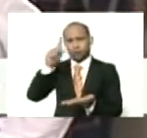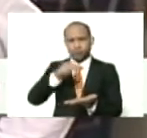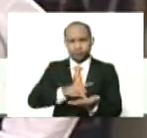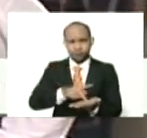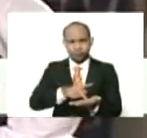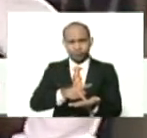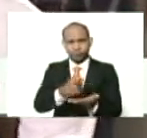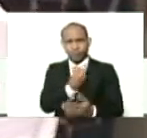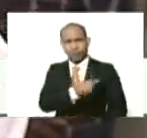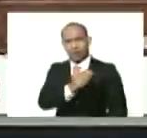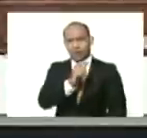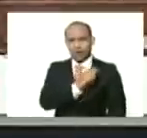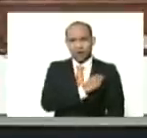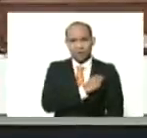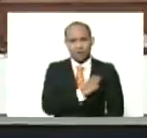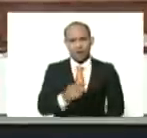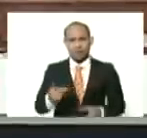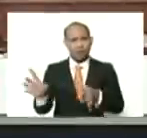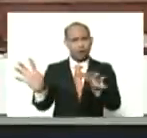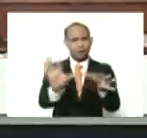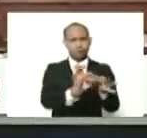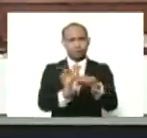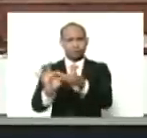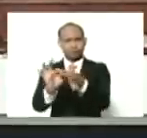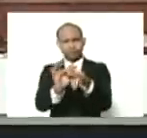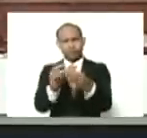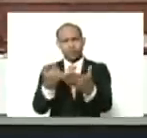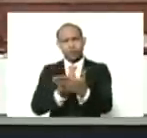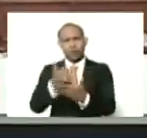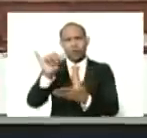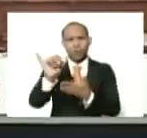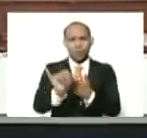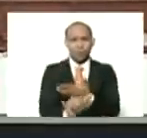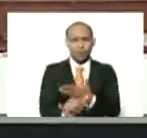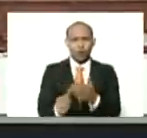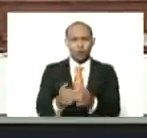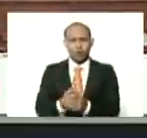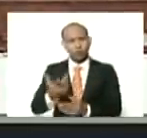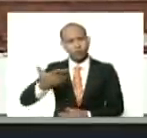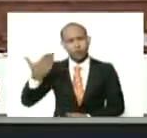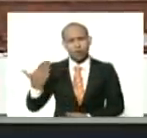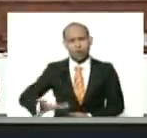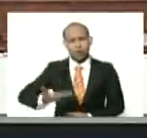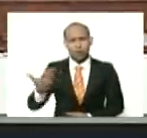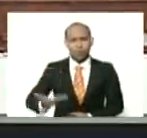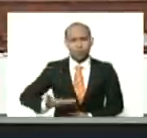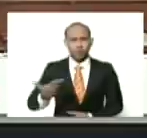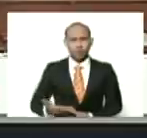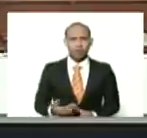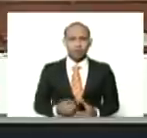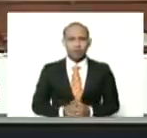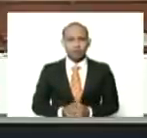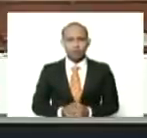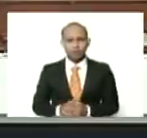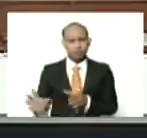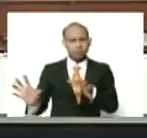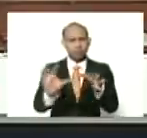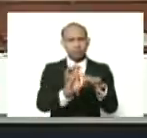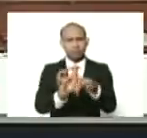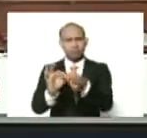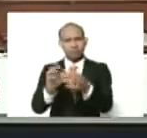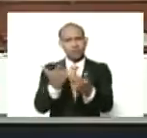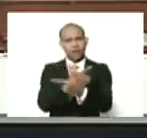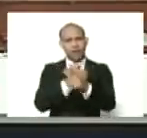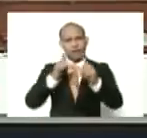Andalucía, ha estado vinculado, a proyectos, muy importantes, vinculados, al